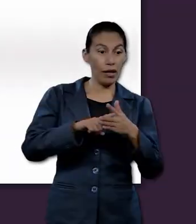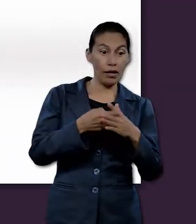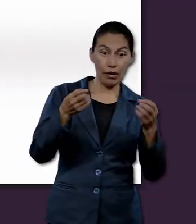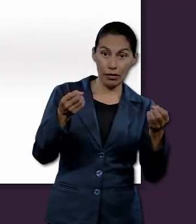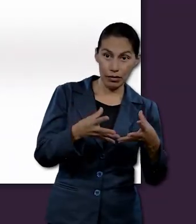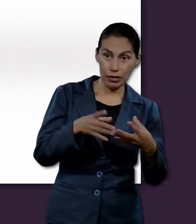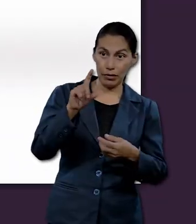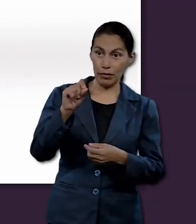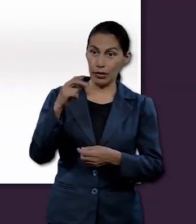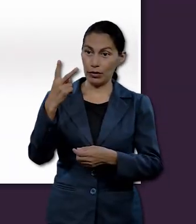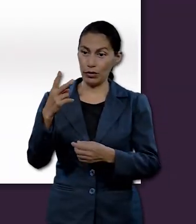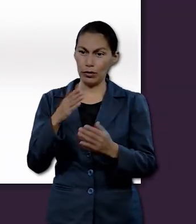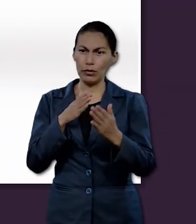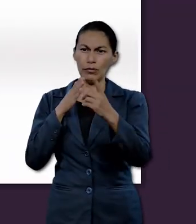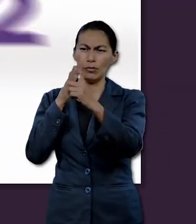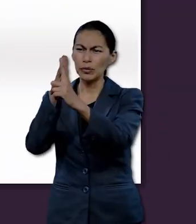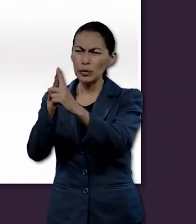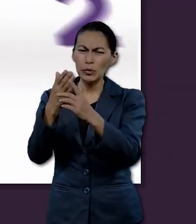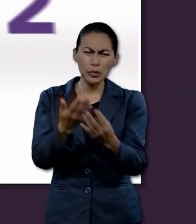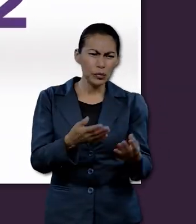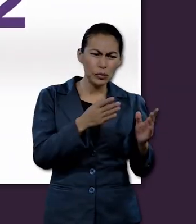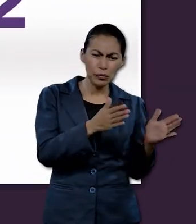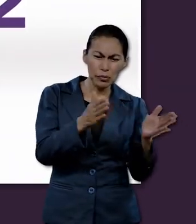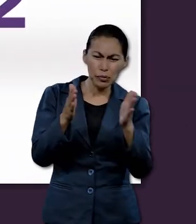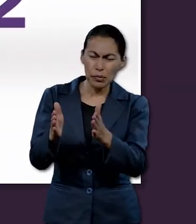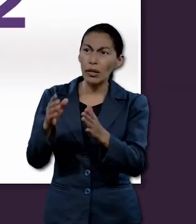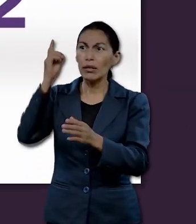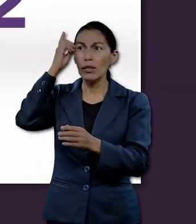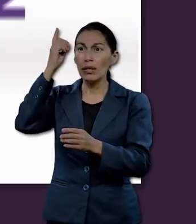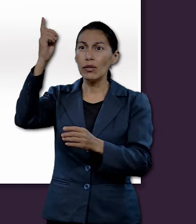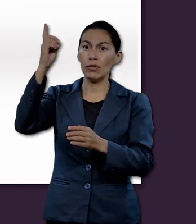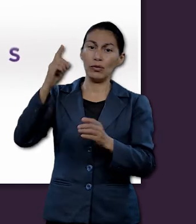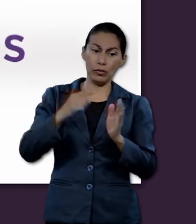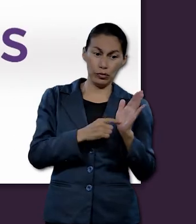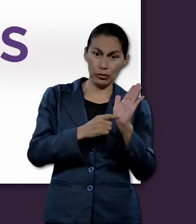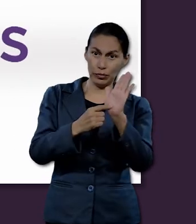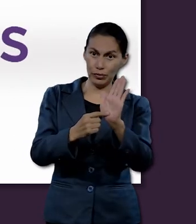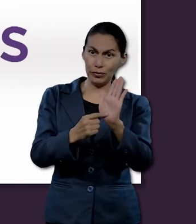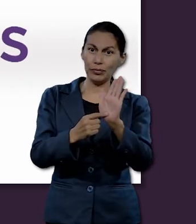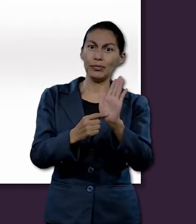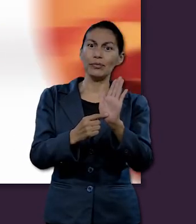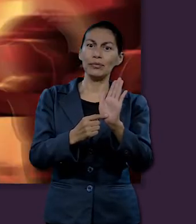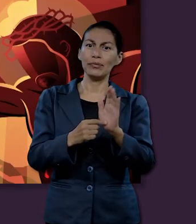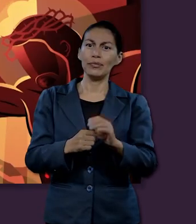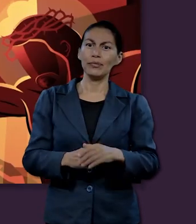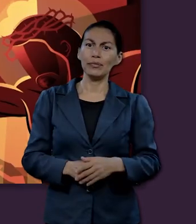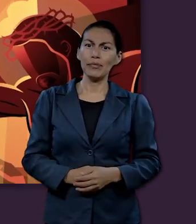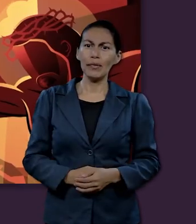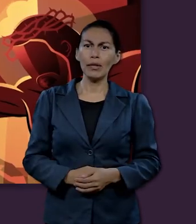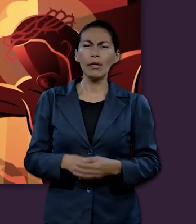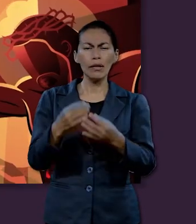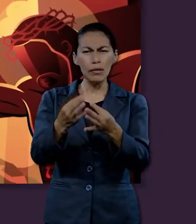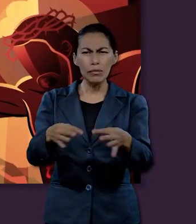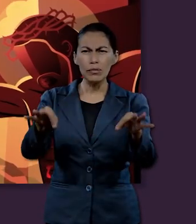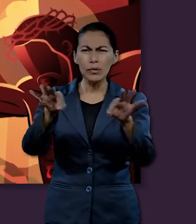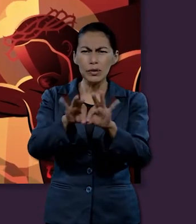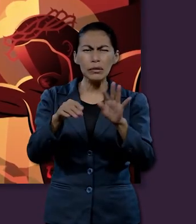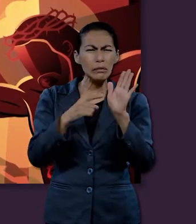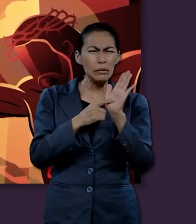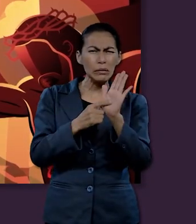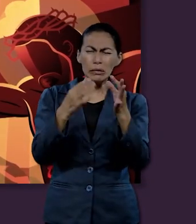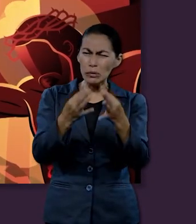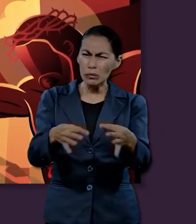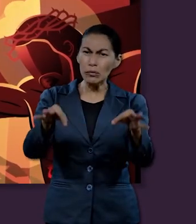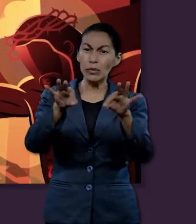Si el propósito principal de Génesis 22 era parte de la revelación de Dios acerca de su plan de salvación, es